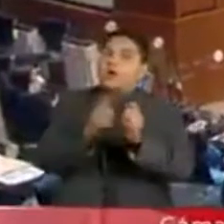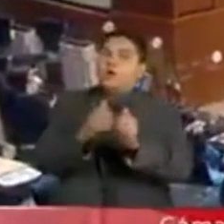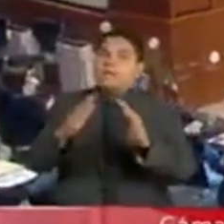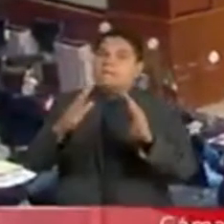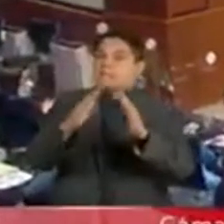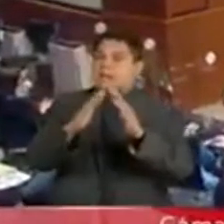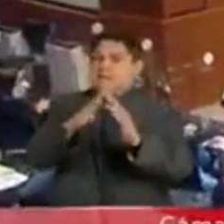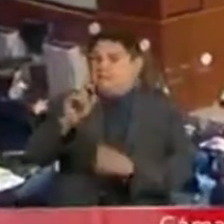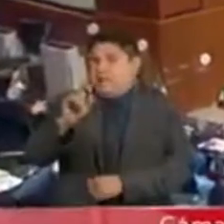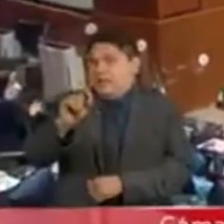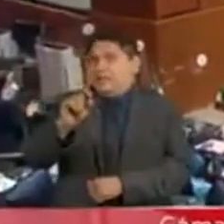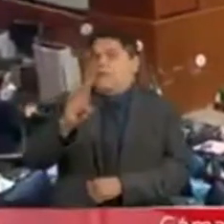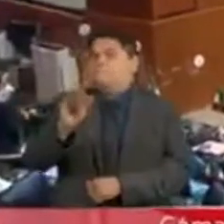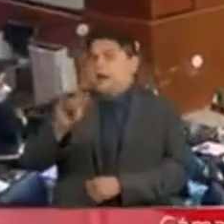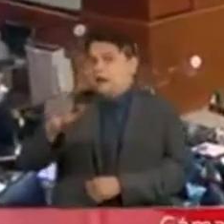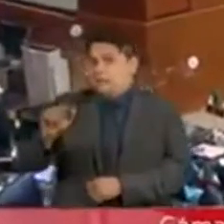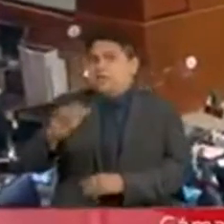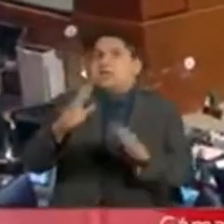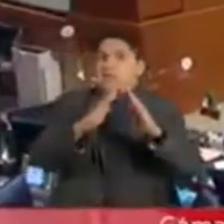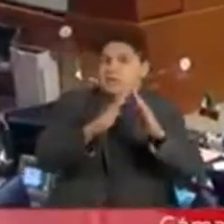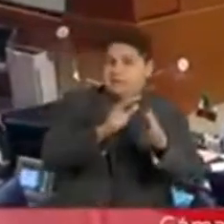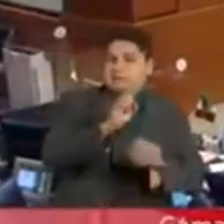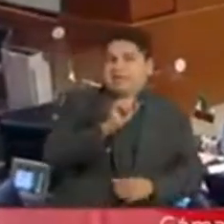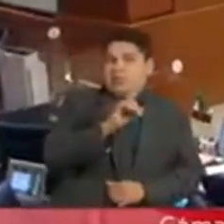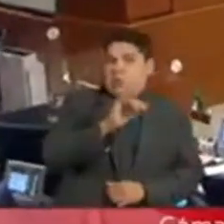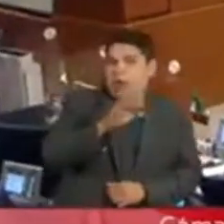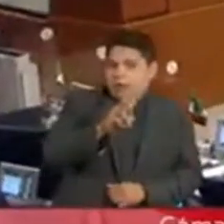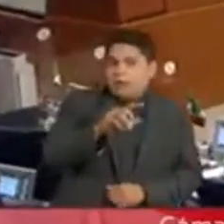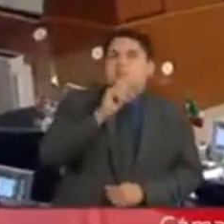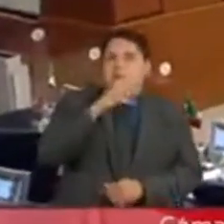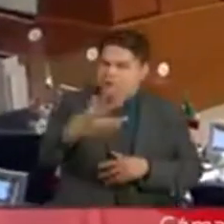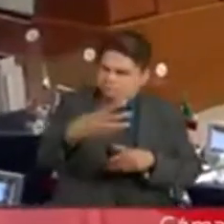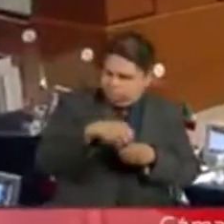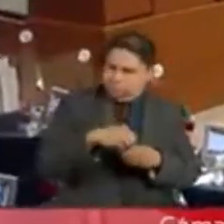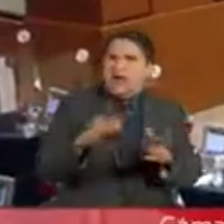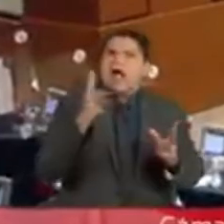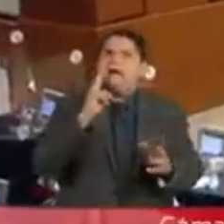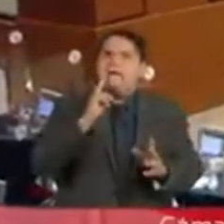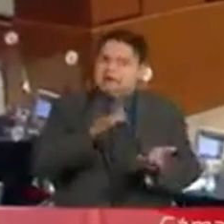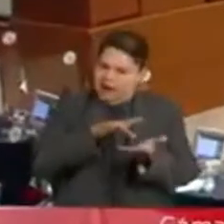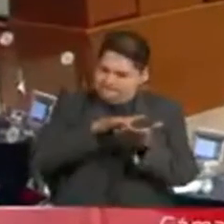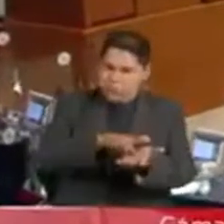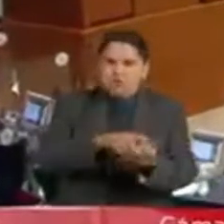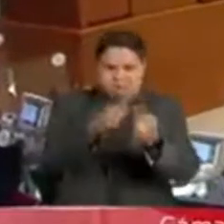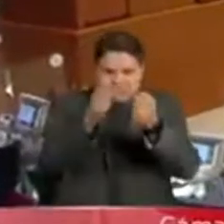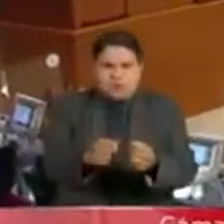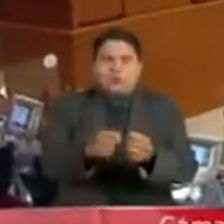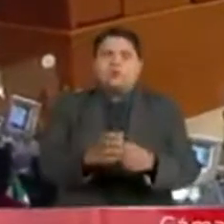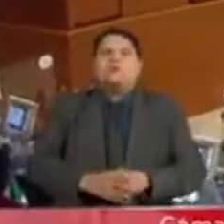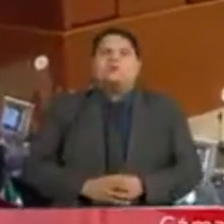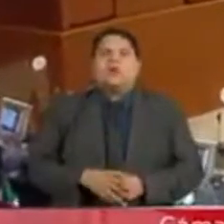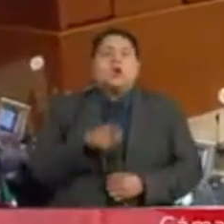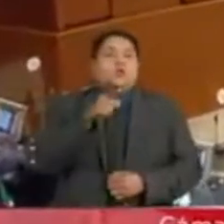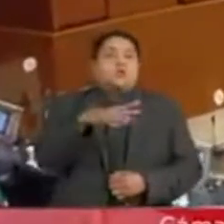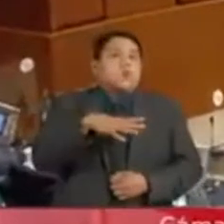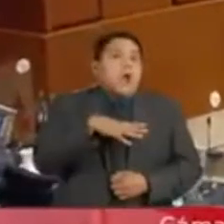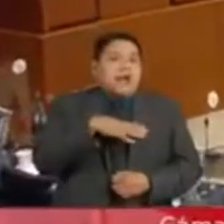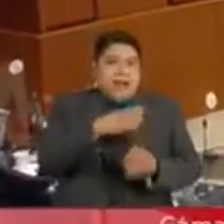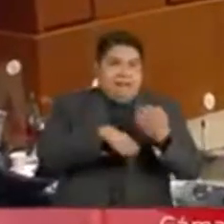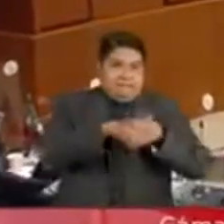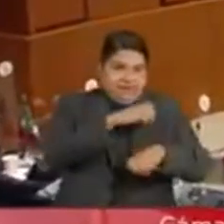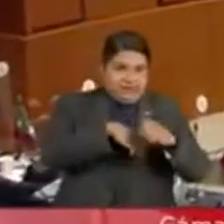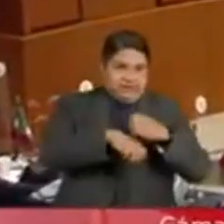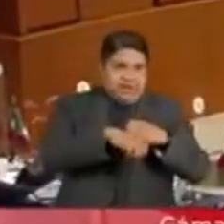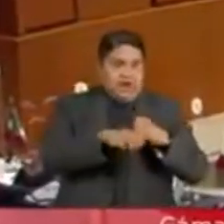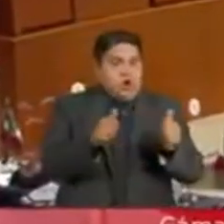Endira Sandoval. Órale, le entramos, pero de verdad prediquen con el ejemplo. Ahí está la empresa que